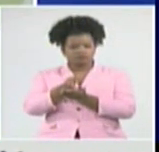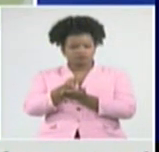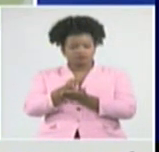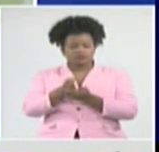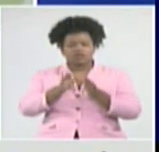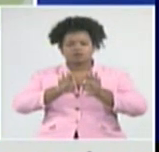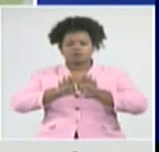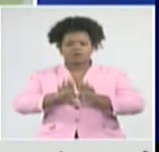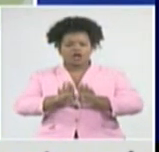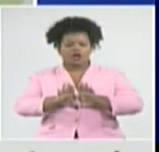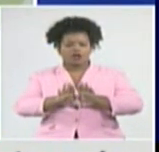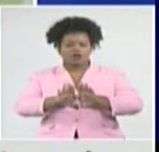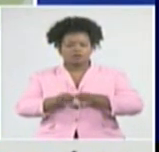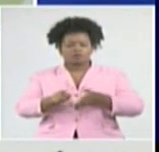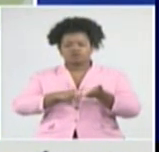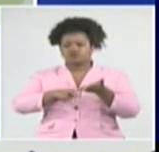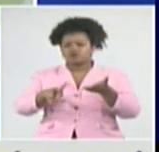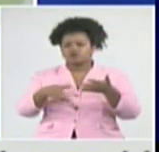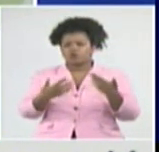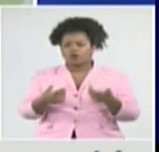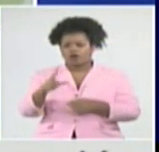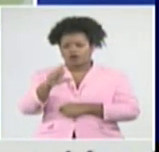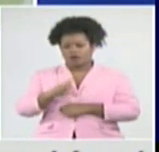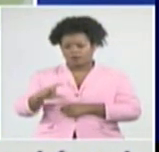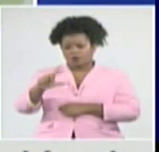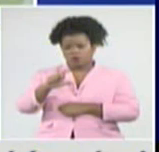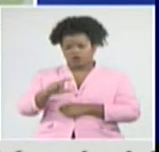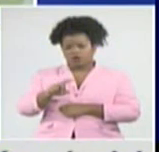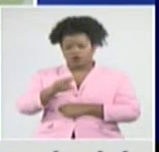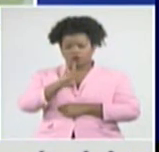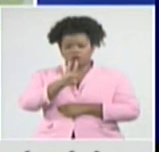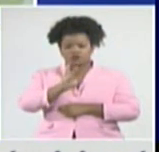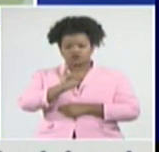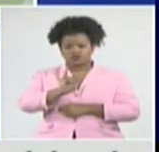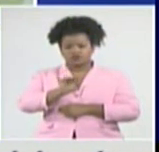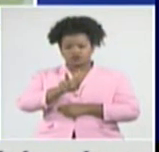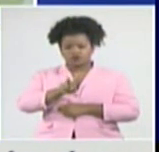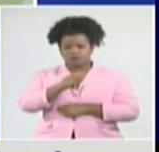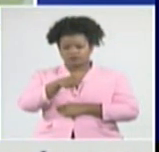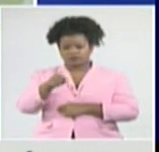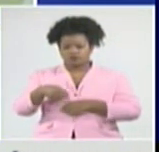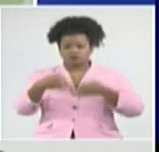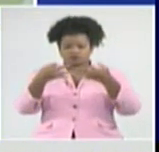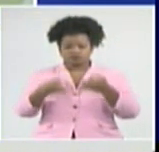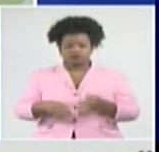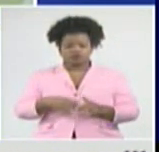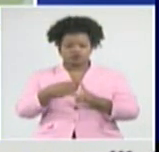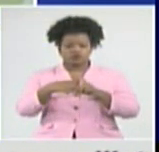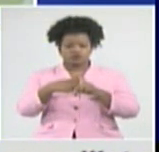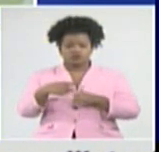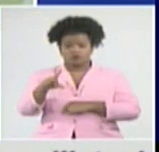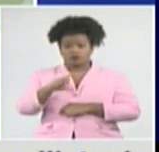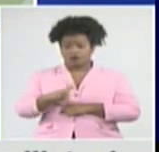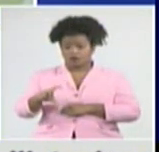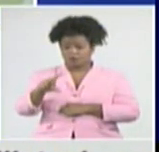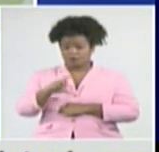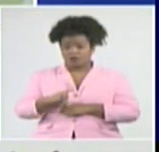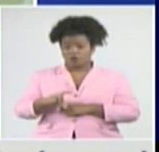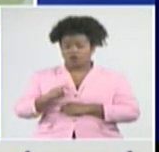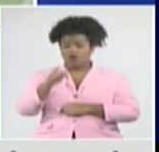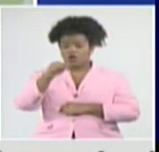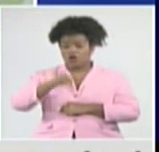en Camagüey, en el Camagüey, 472 casos autóctonos, Camagüey, concentra hoy,